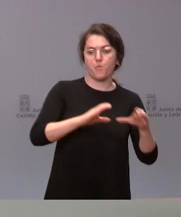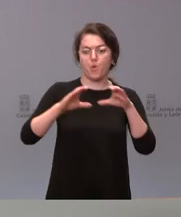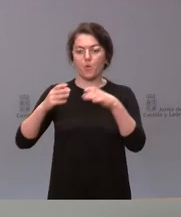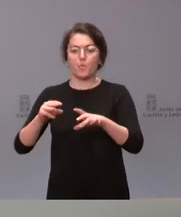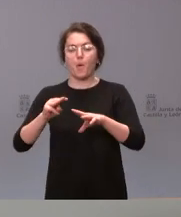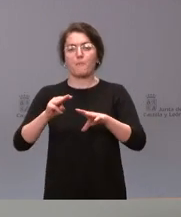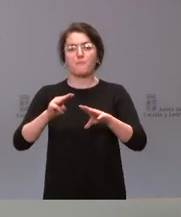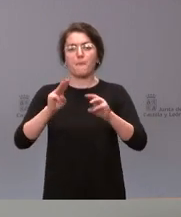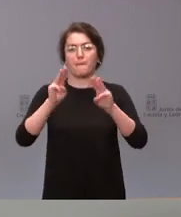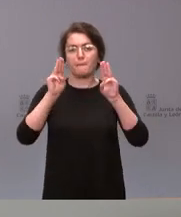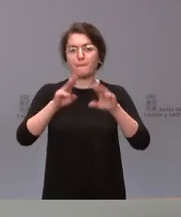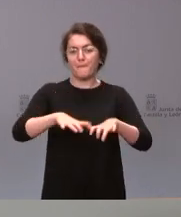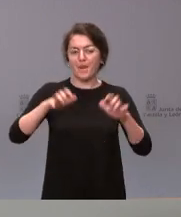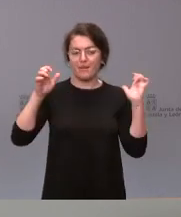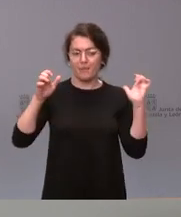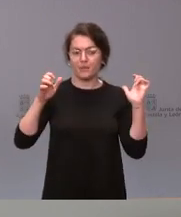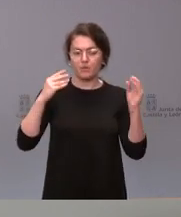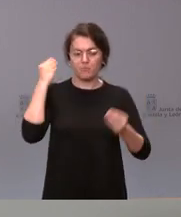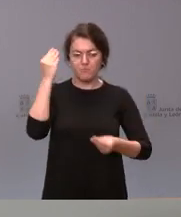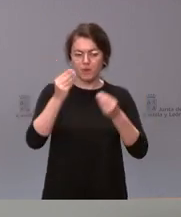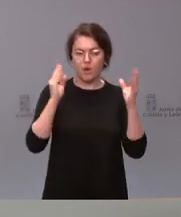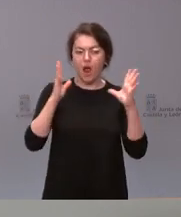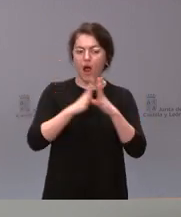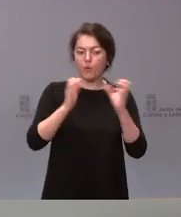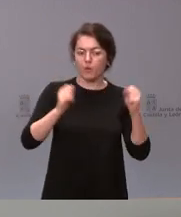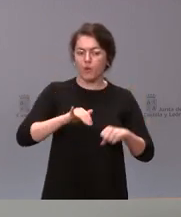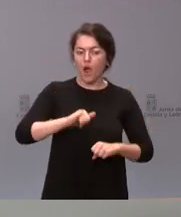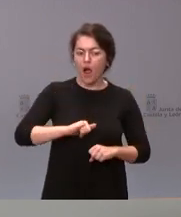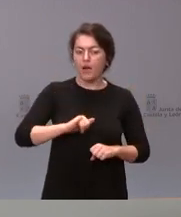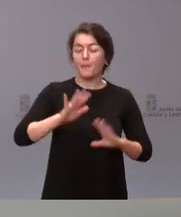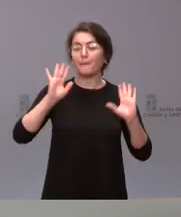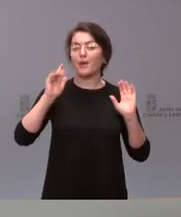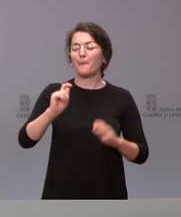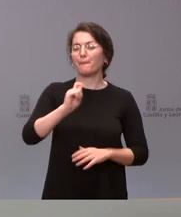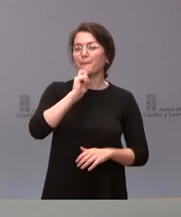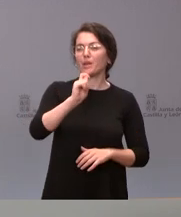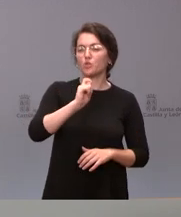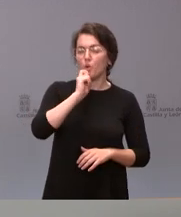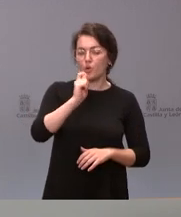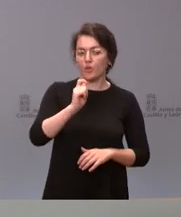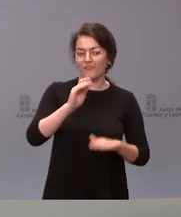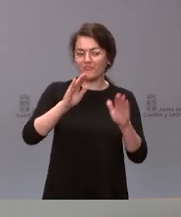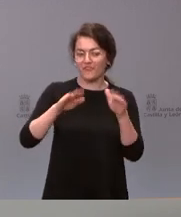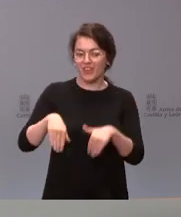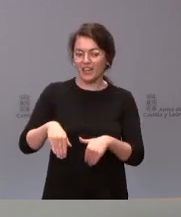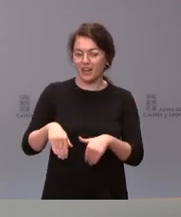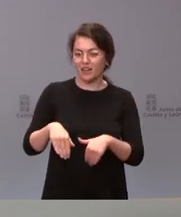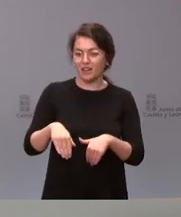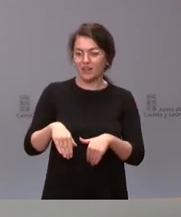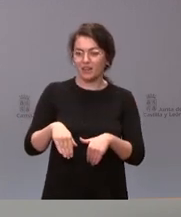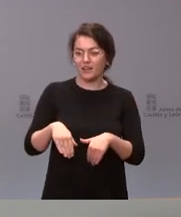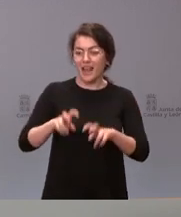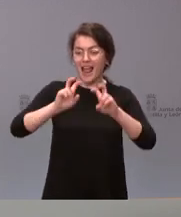Lo que pasa es que finalmente uno de los partidos, en este caso el Partido Socialista, decidió retirar esa enmienda